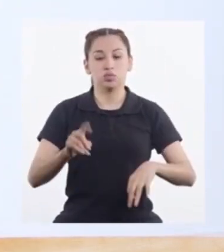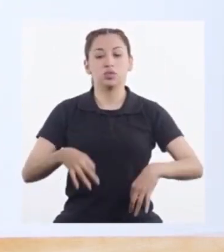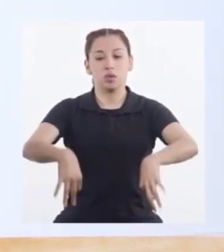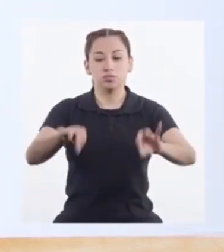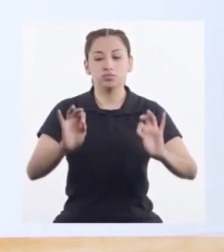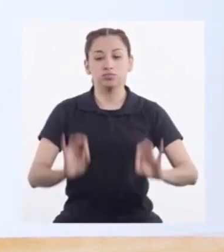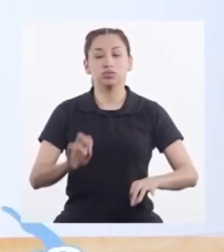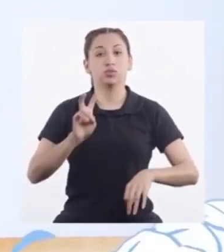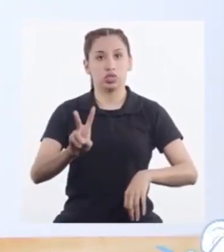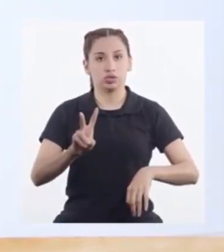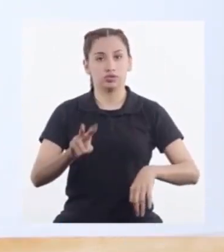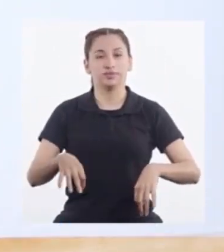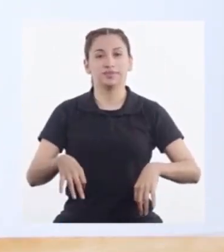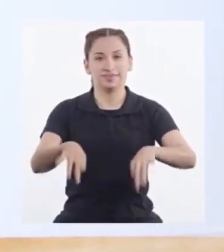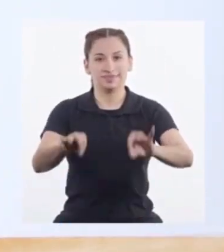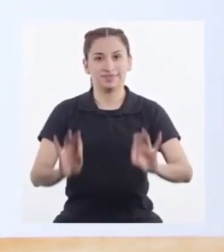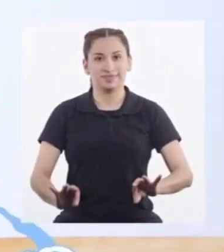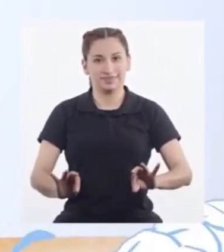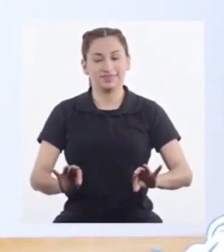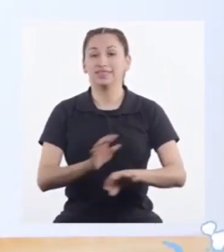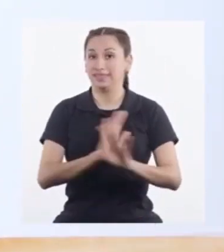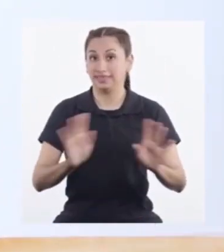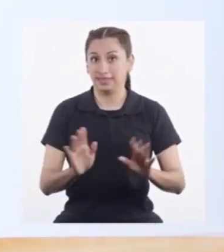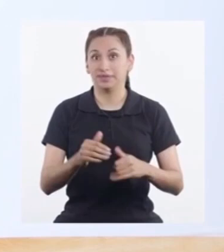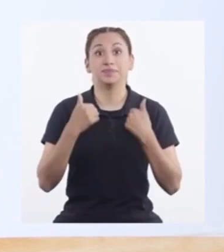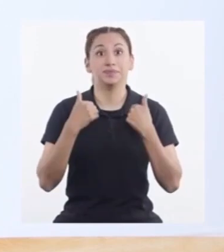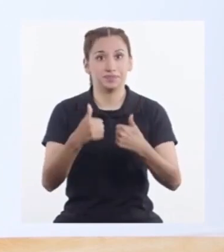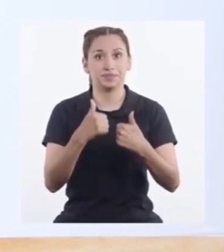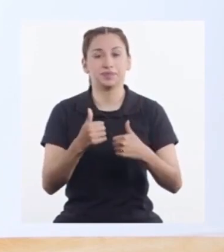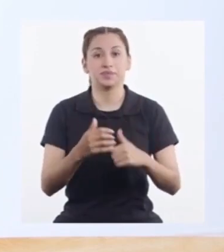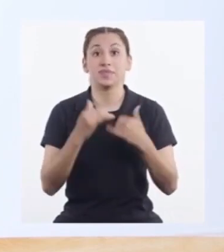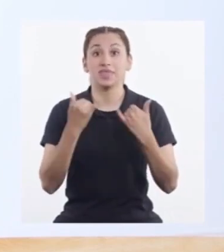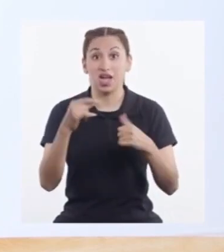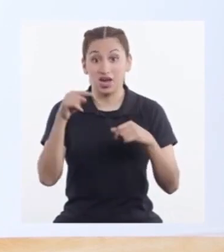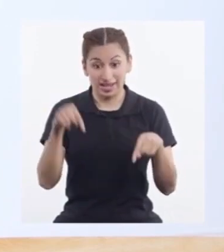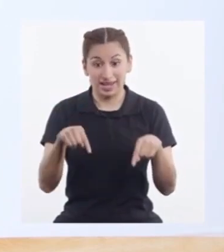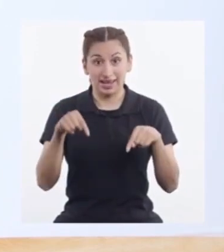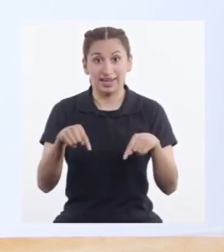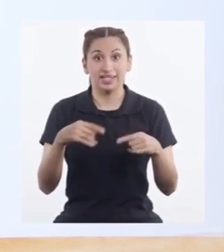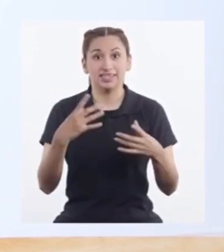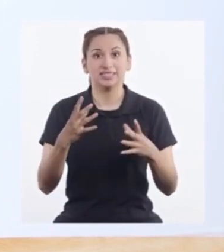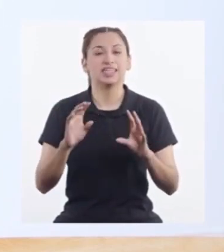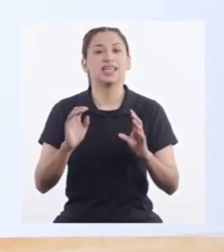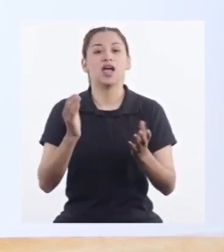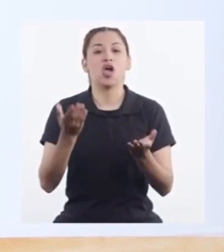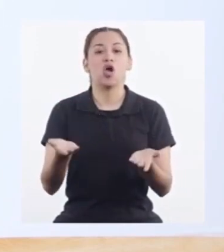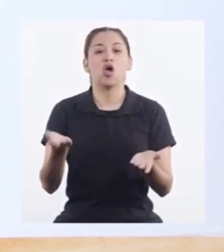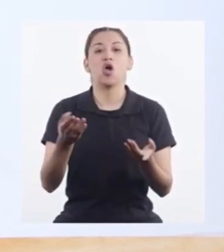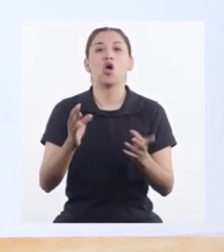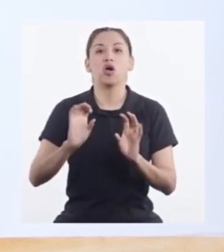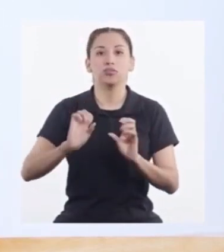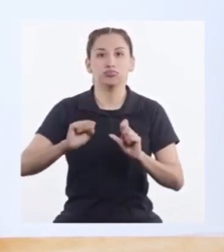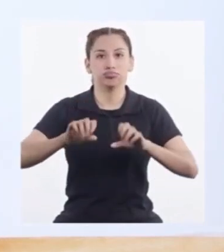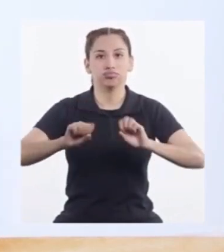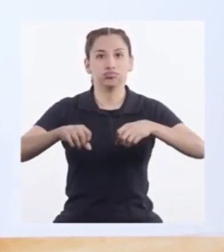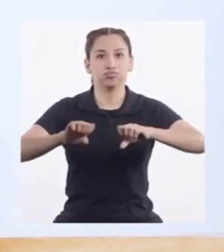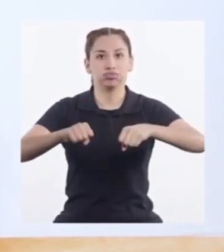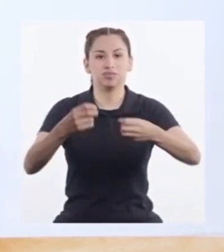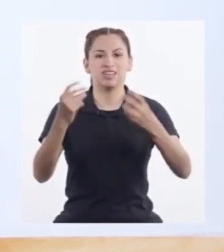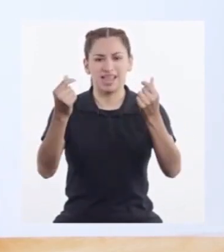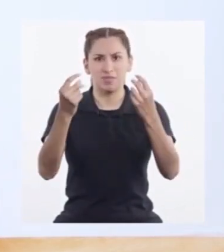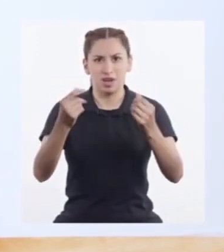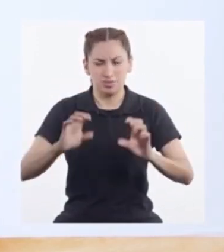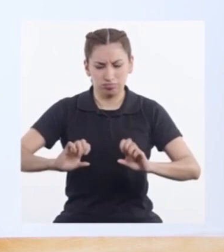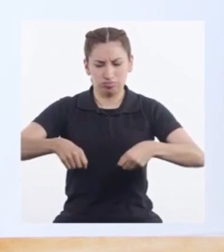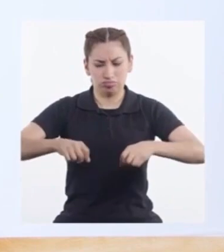sacudimos Uno Y dos Muy bien Ahora este ejercicio Es de enrollar Vamos a enrollar